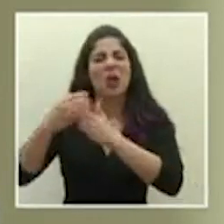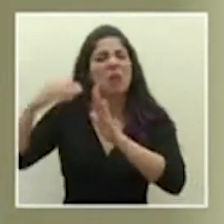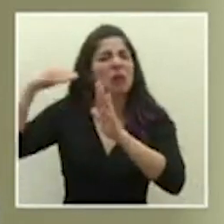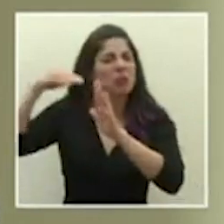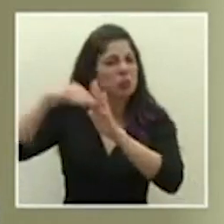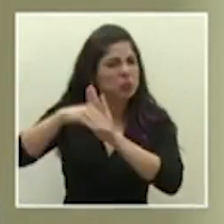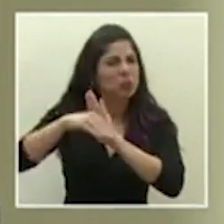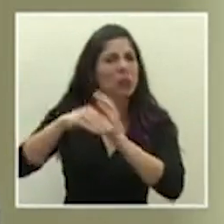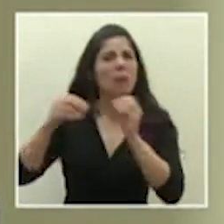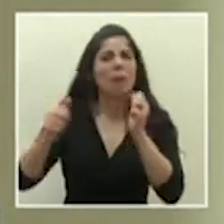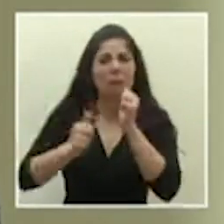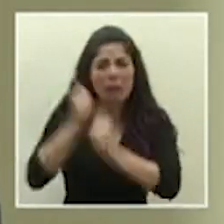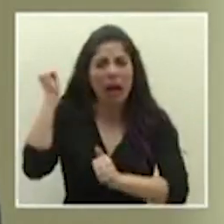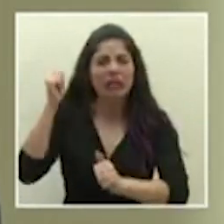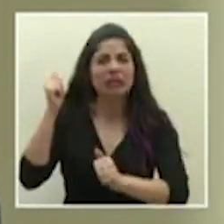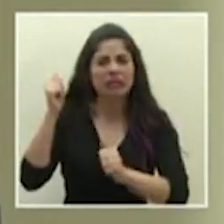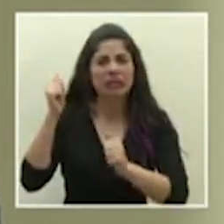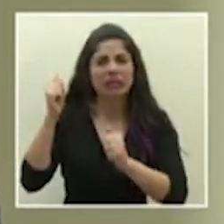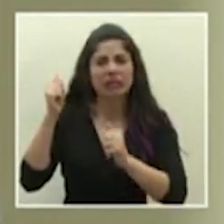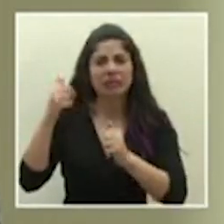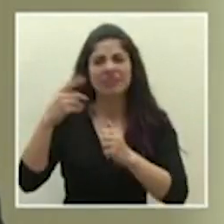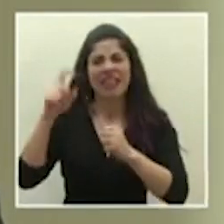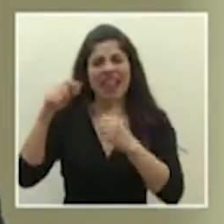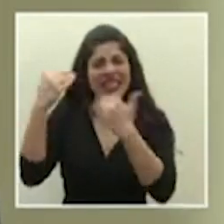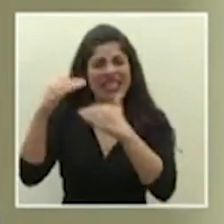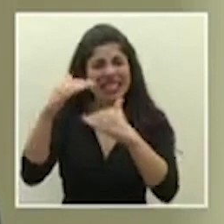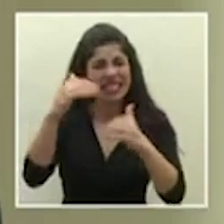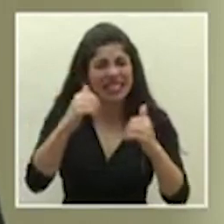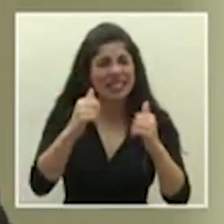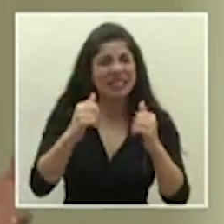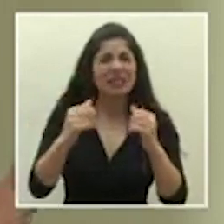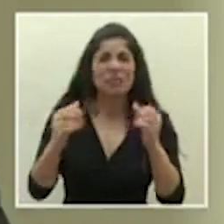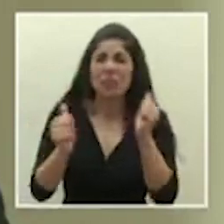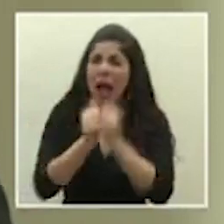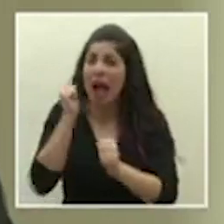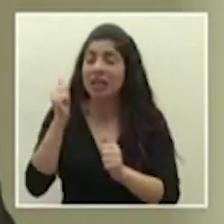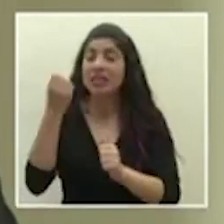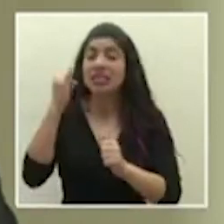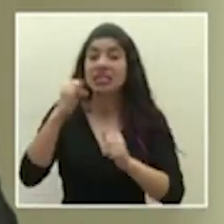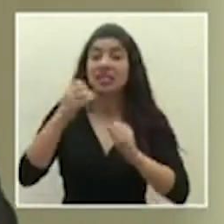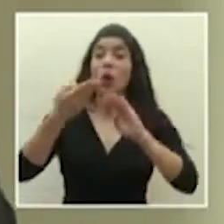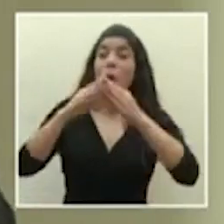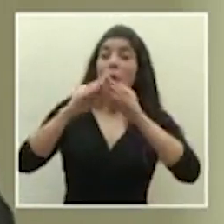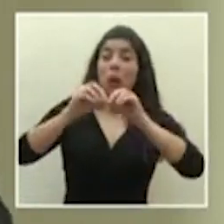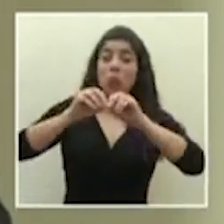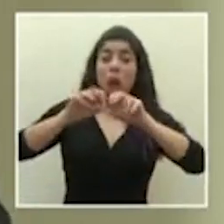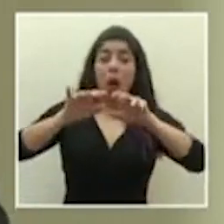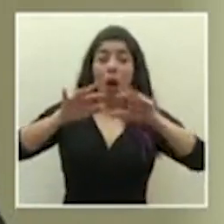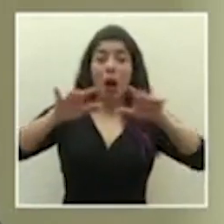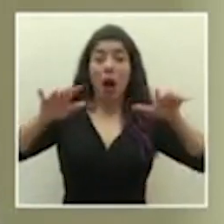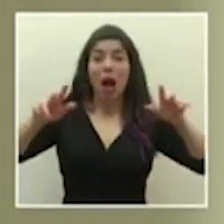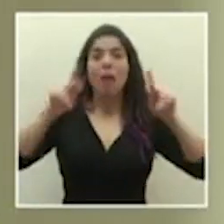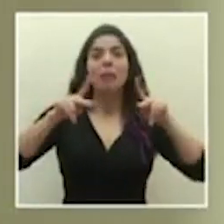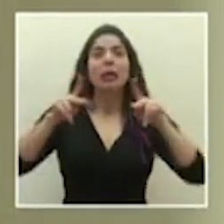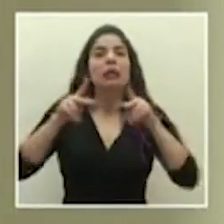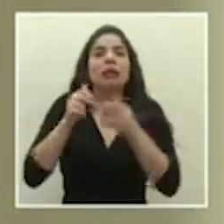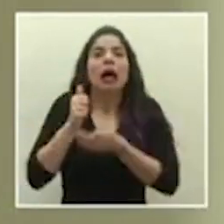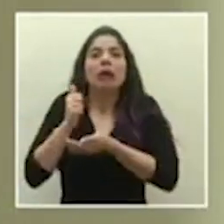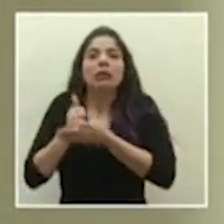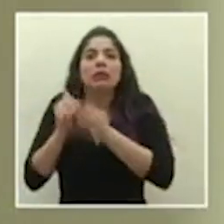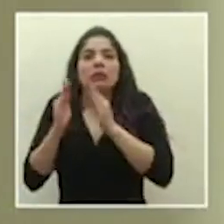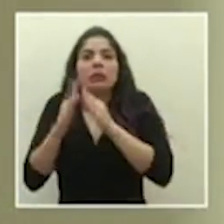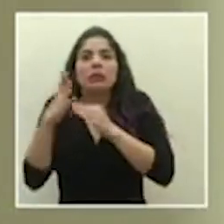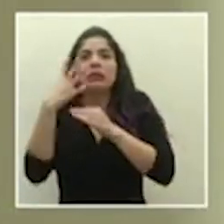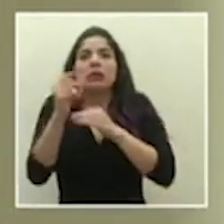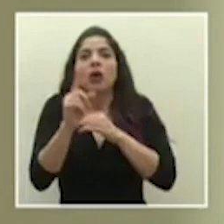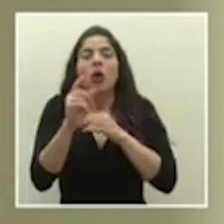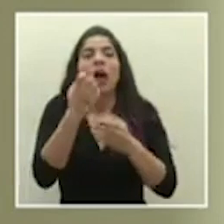vamos a tener que restringir aún más igual mucha gente si ya tenemos una transmisión comunitaria la gente no va a querer salir la economía per